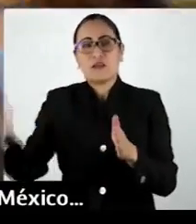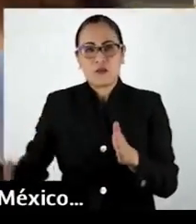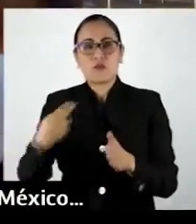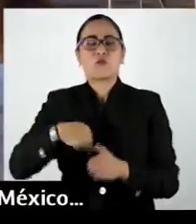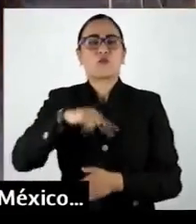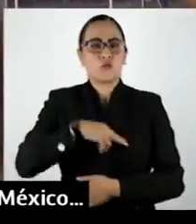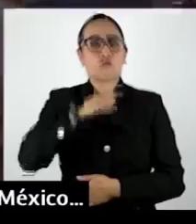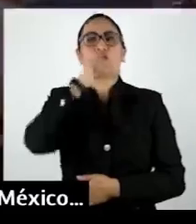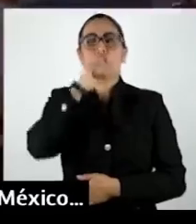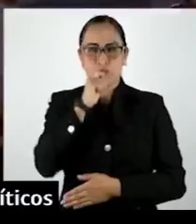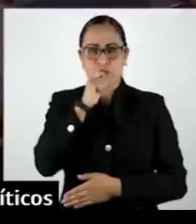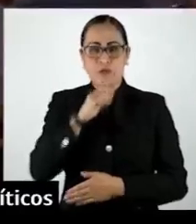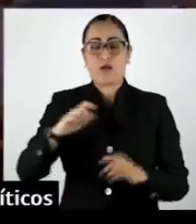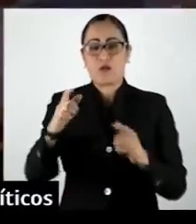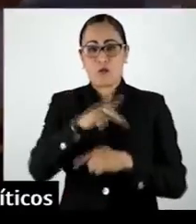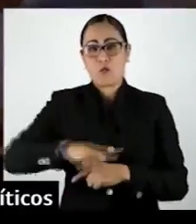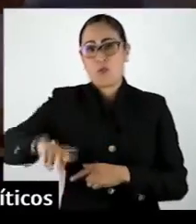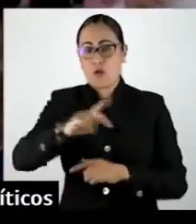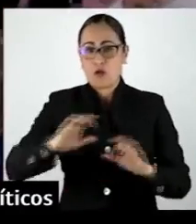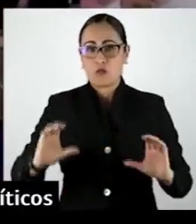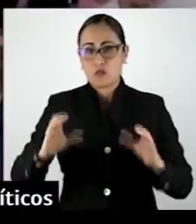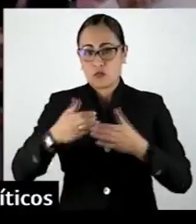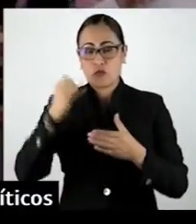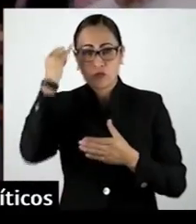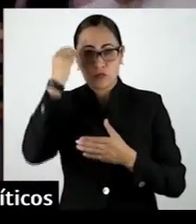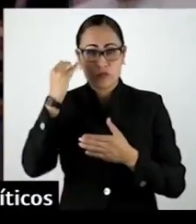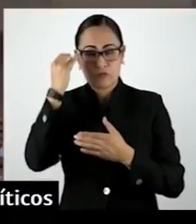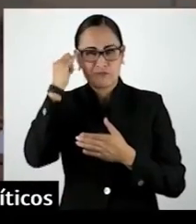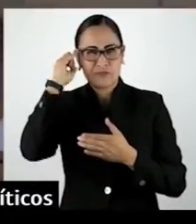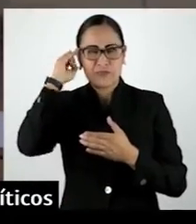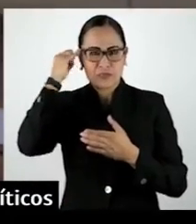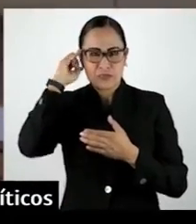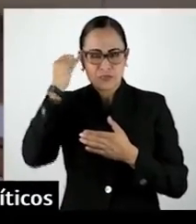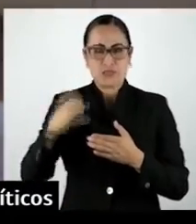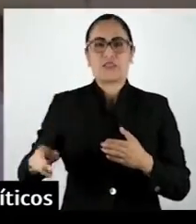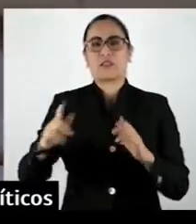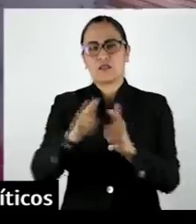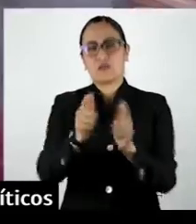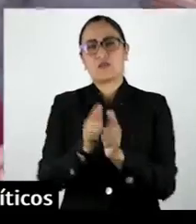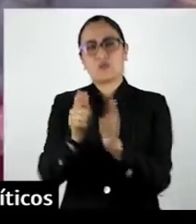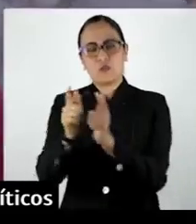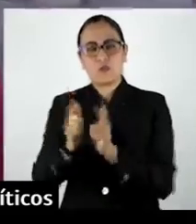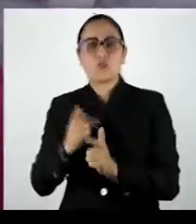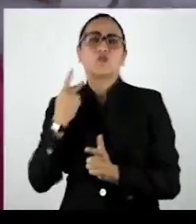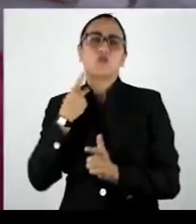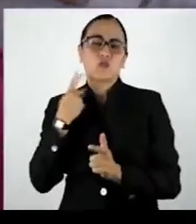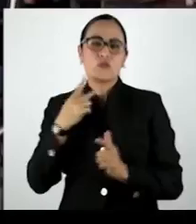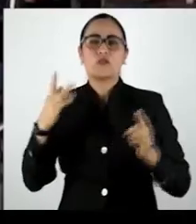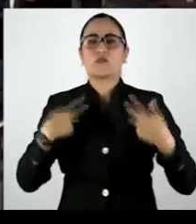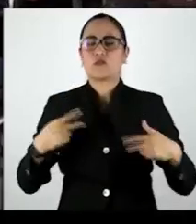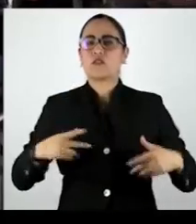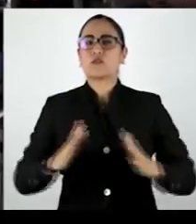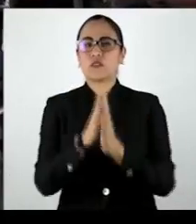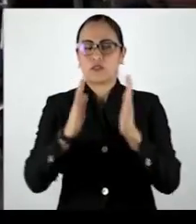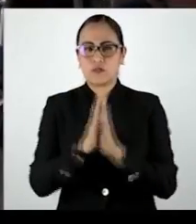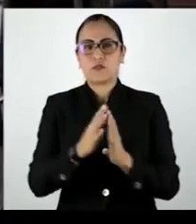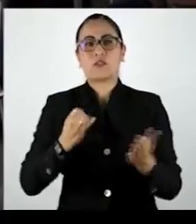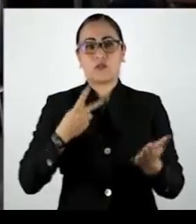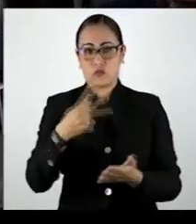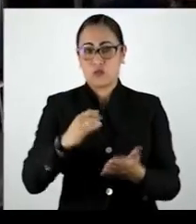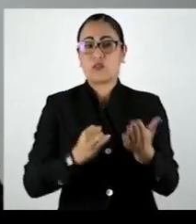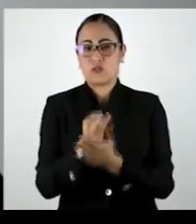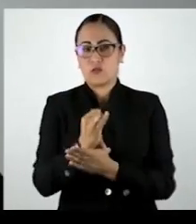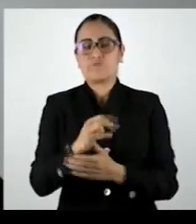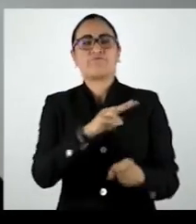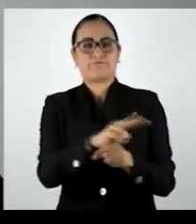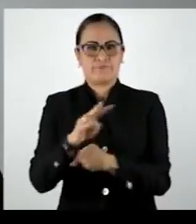en la Ciudad de México. Verificamos las decisiones en pueblos y barrios originarios, partidos políticos y de participación ciudadana.